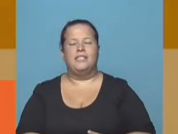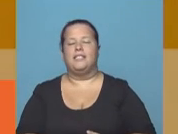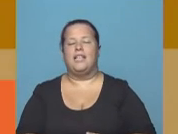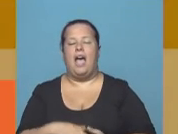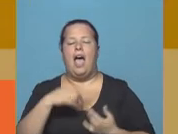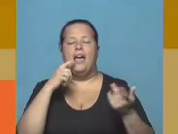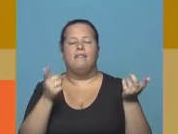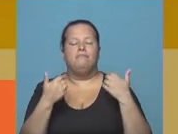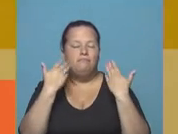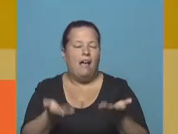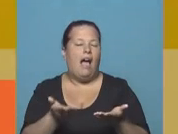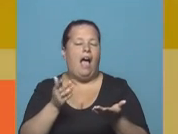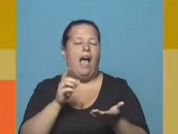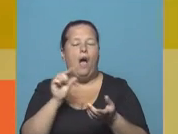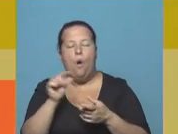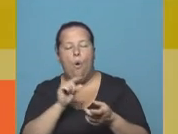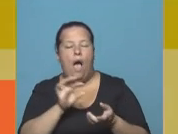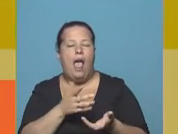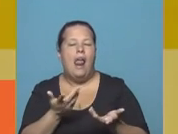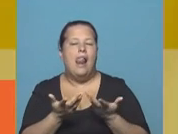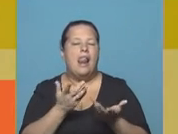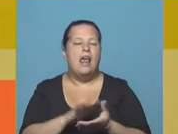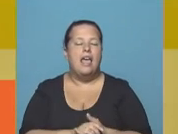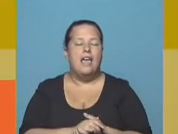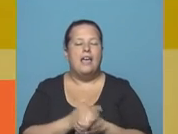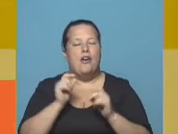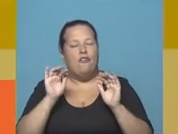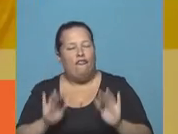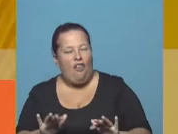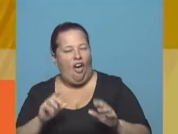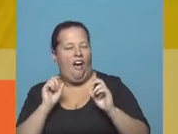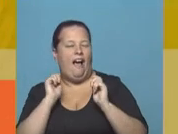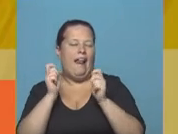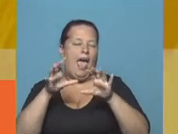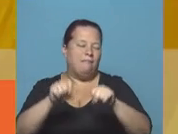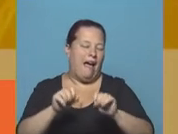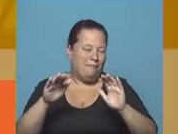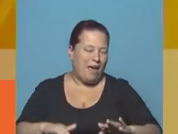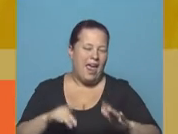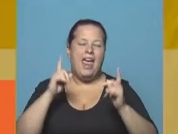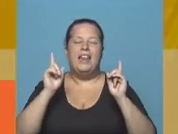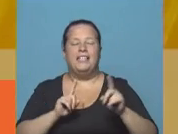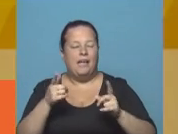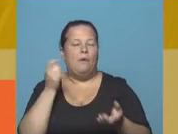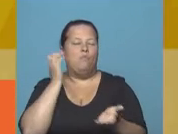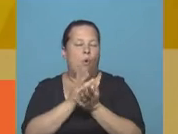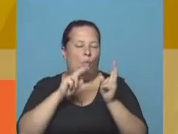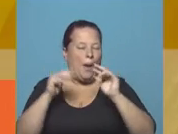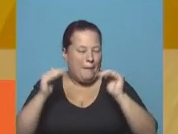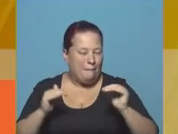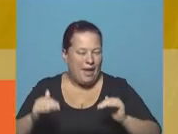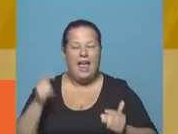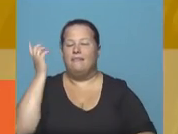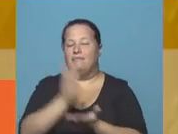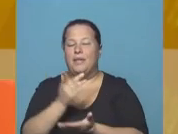recompensara con algún tipo de aflojamiento del embargo, sobre todo las multas y las sanciones